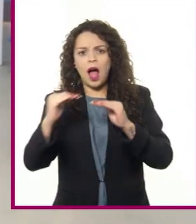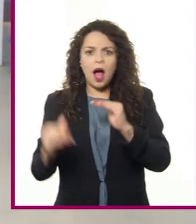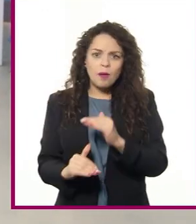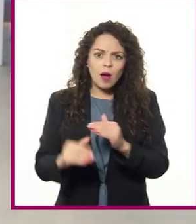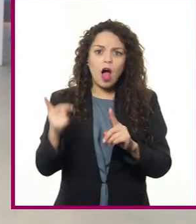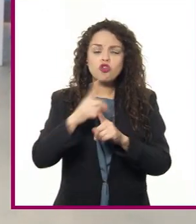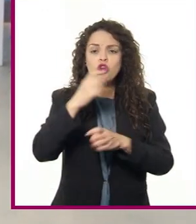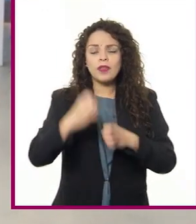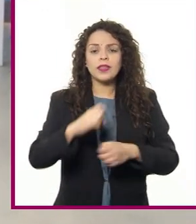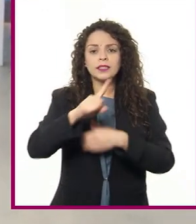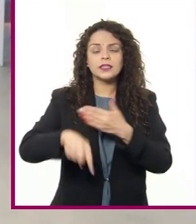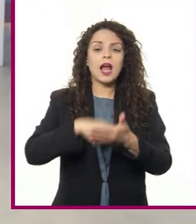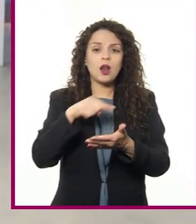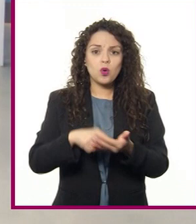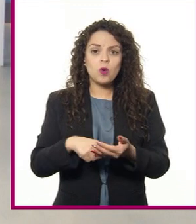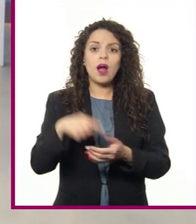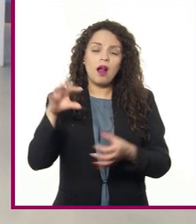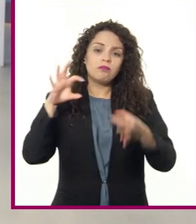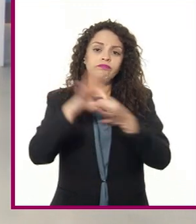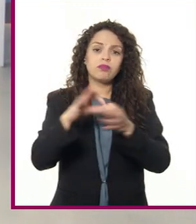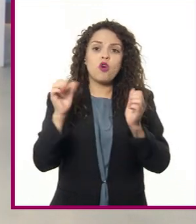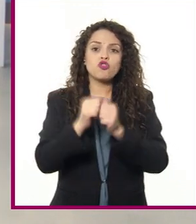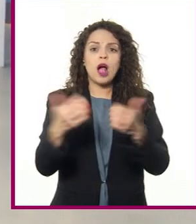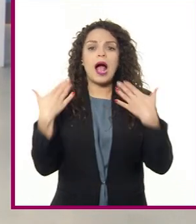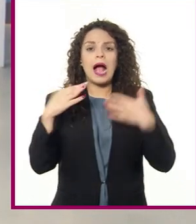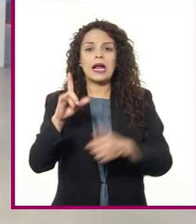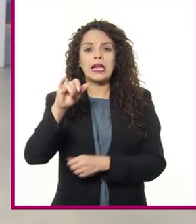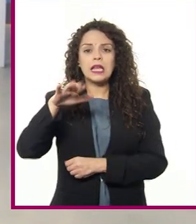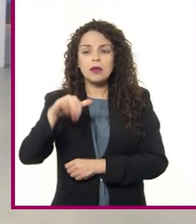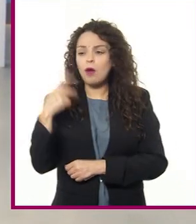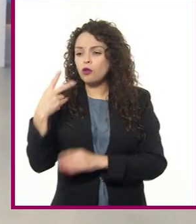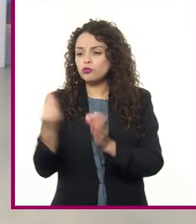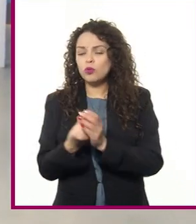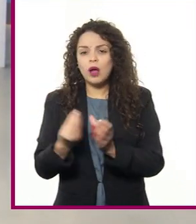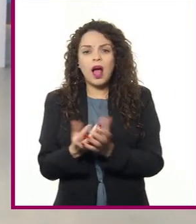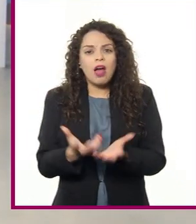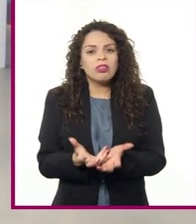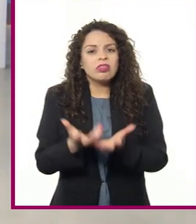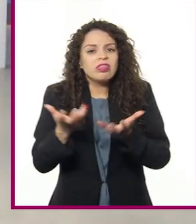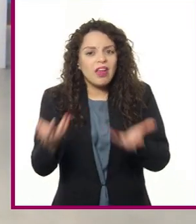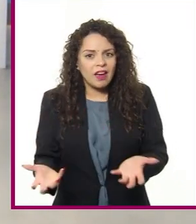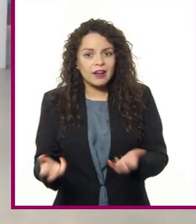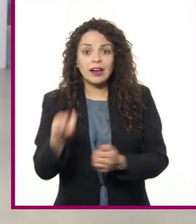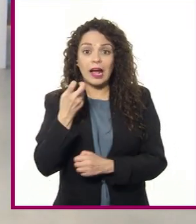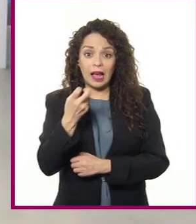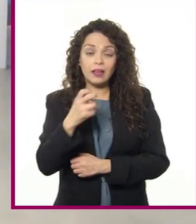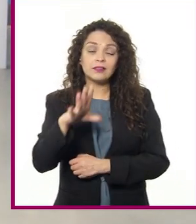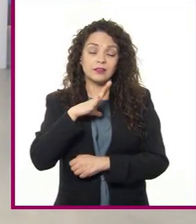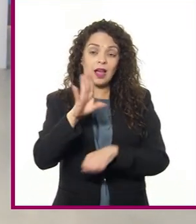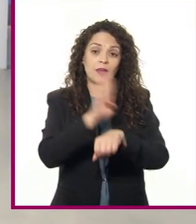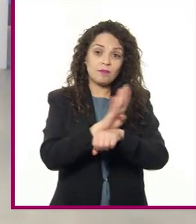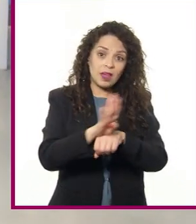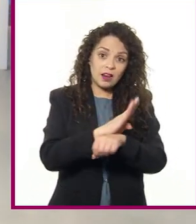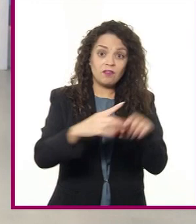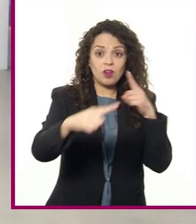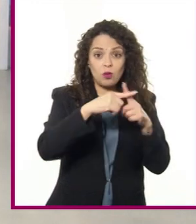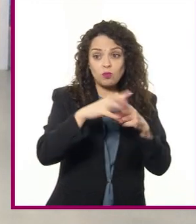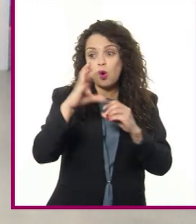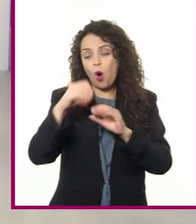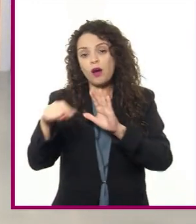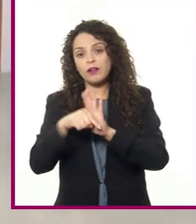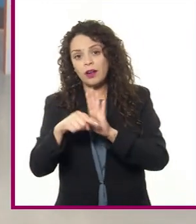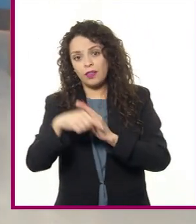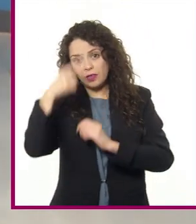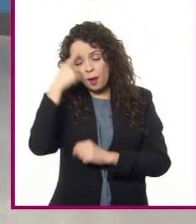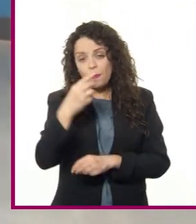la ubicación que influyen los climas, el tipo de suelo, entre otros factores que favorecen la diversidad de recursos disponibles.